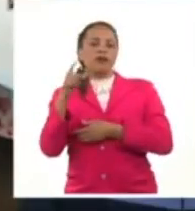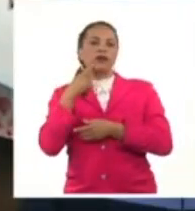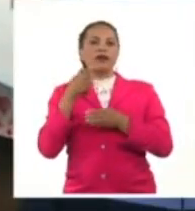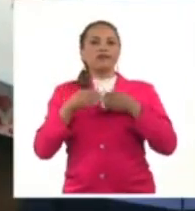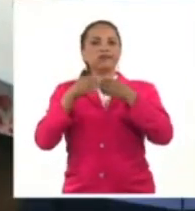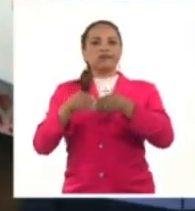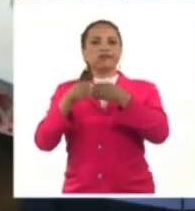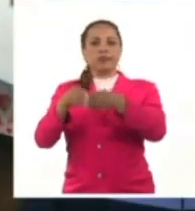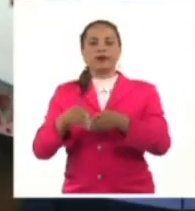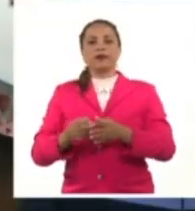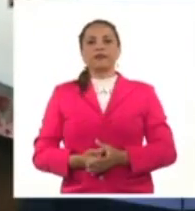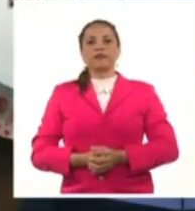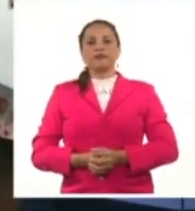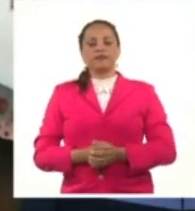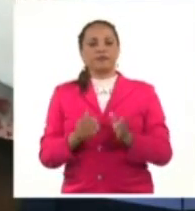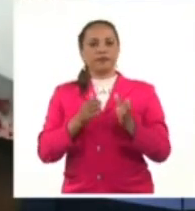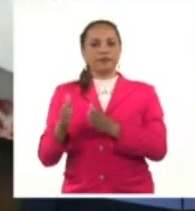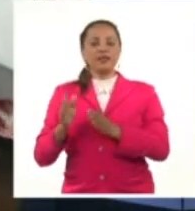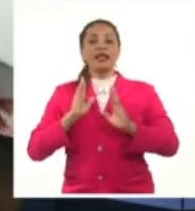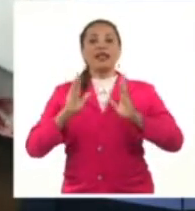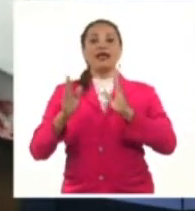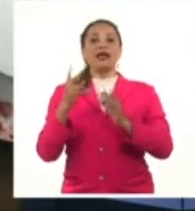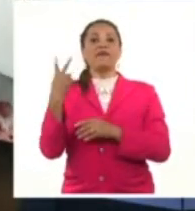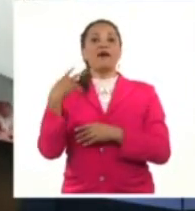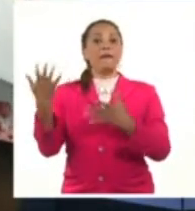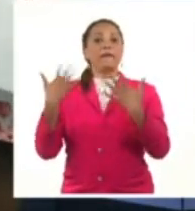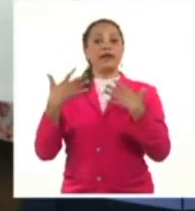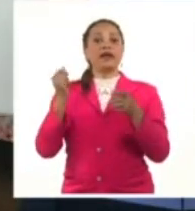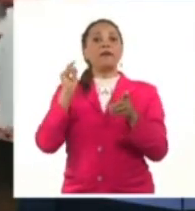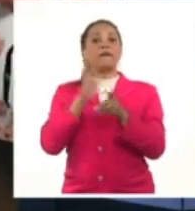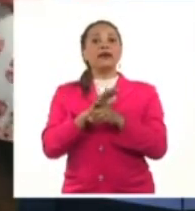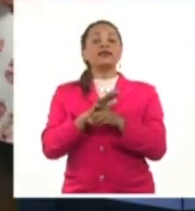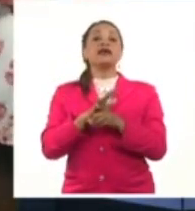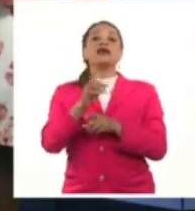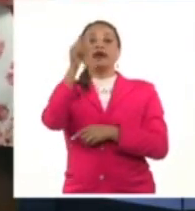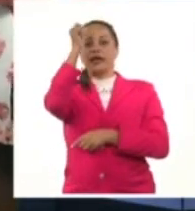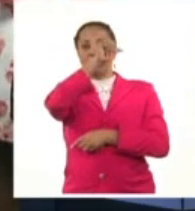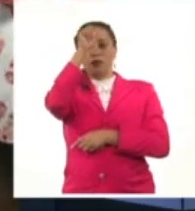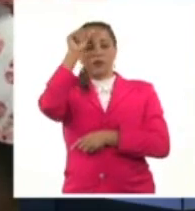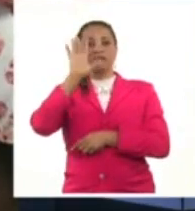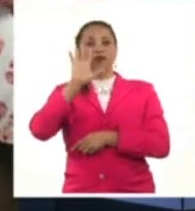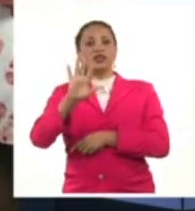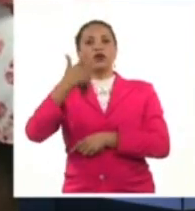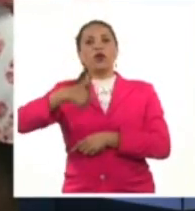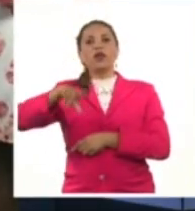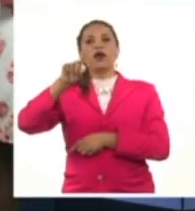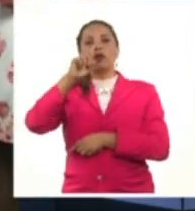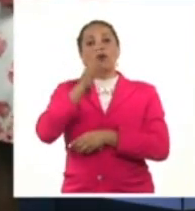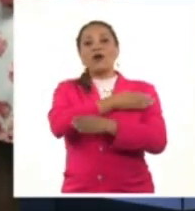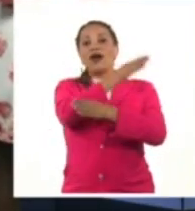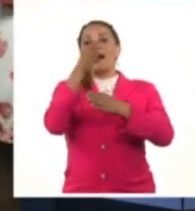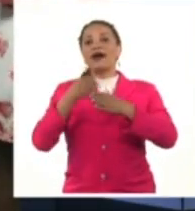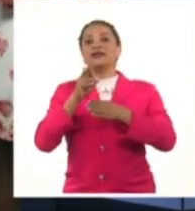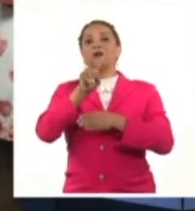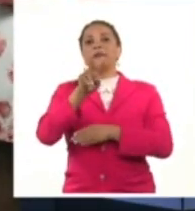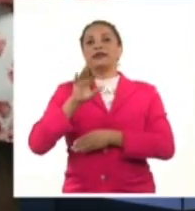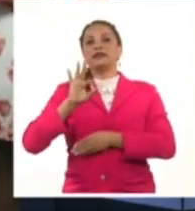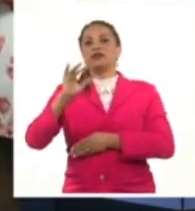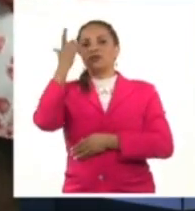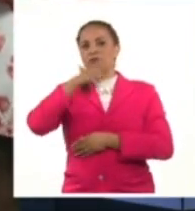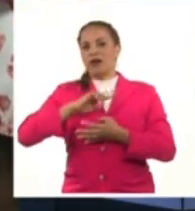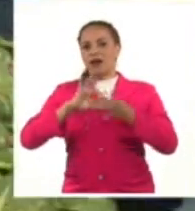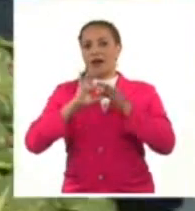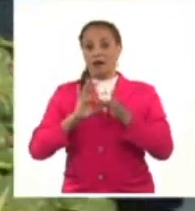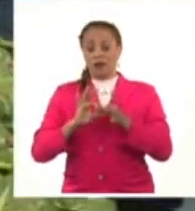Y le informo que la etapa veraniega comenzará este año en La Habana el domingo 5 de junio y se extenderá hasta el 28 de agosto.